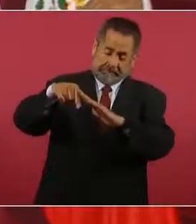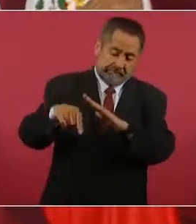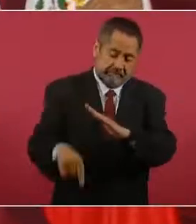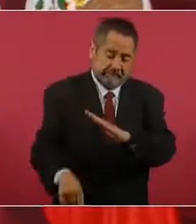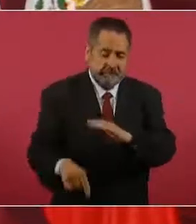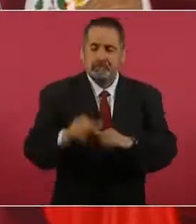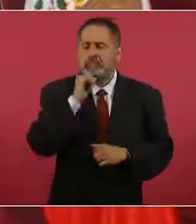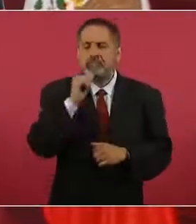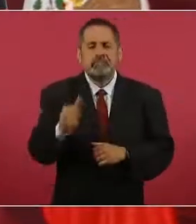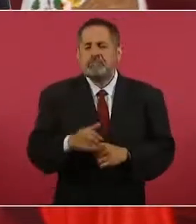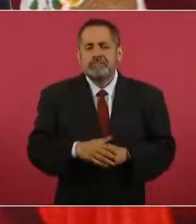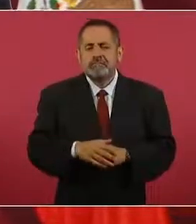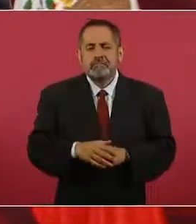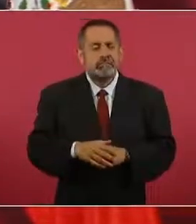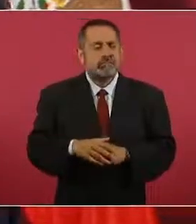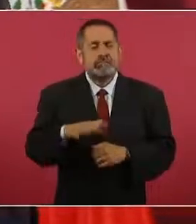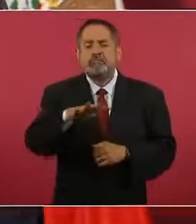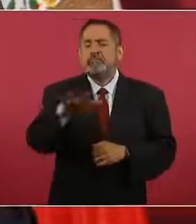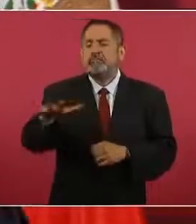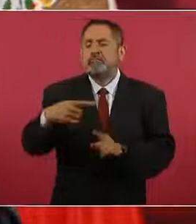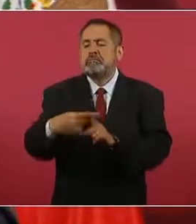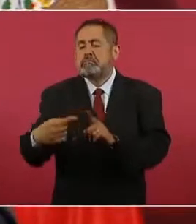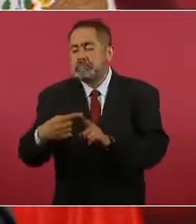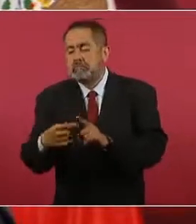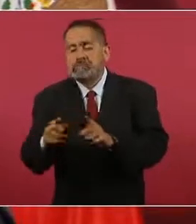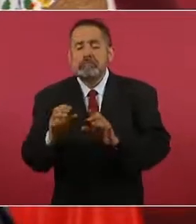y en tierra. Ahora,